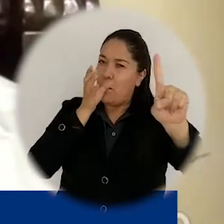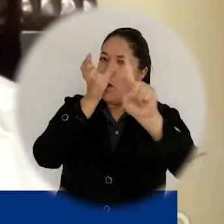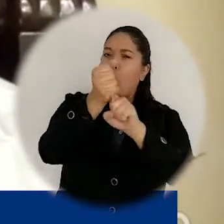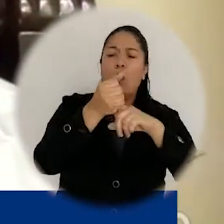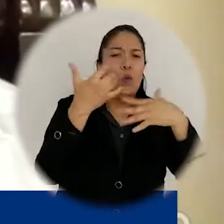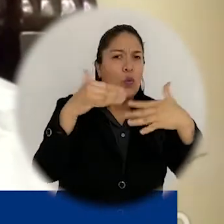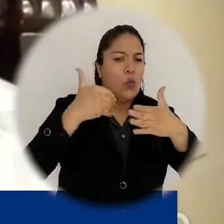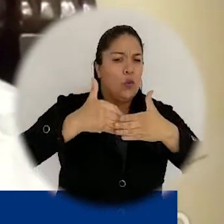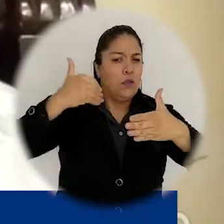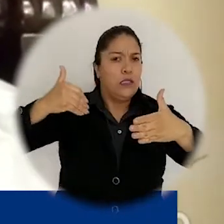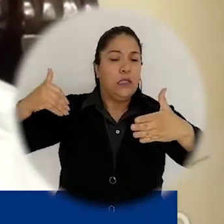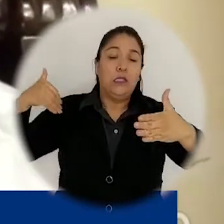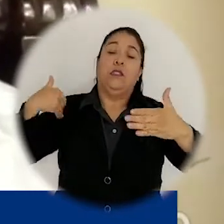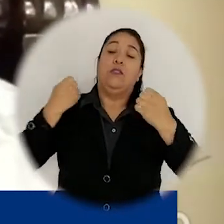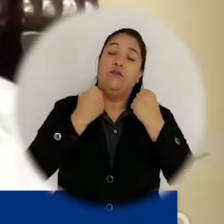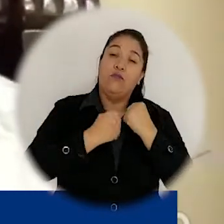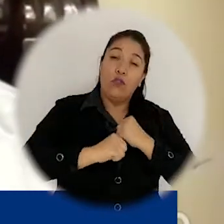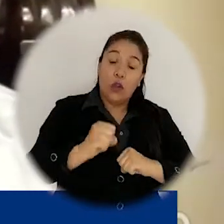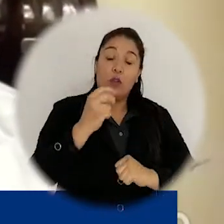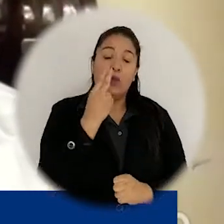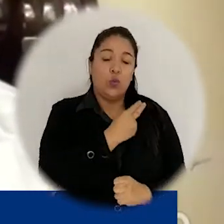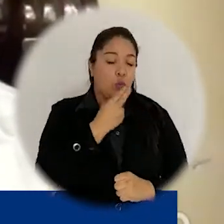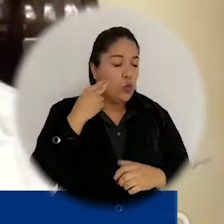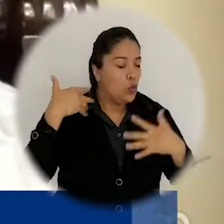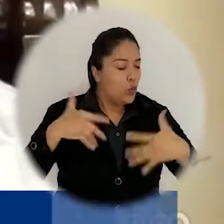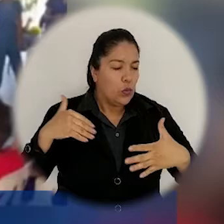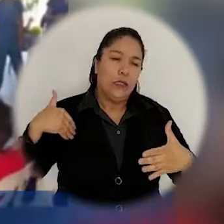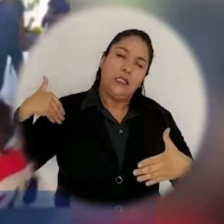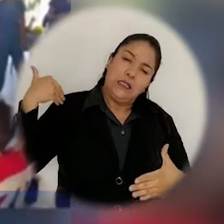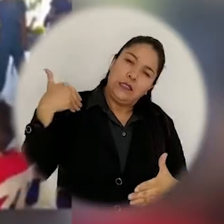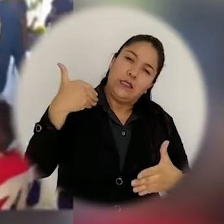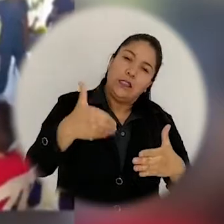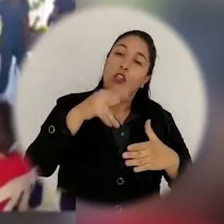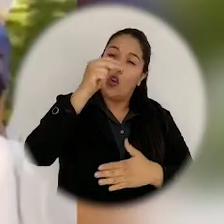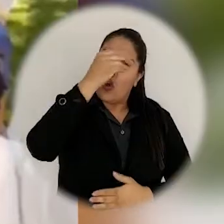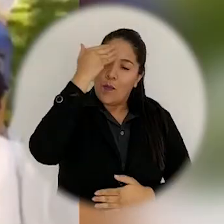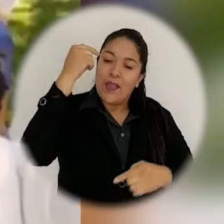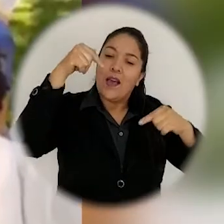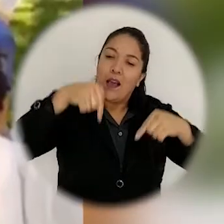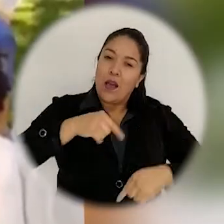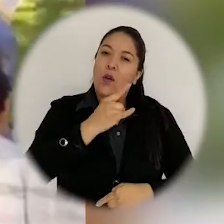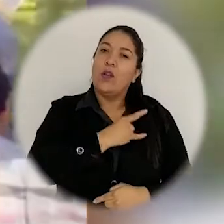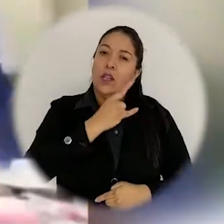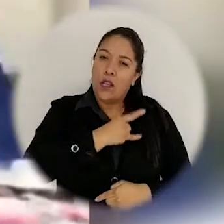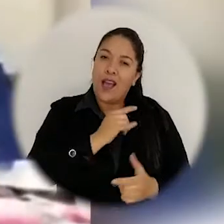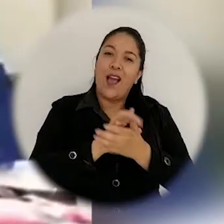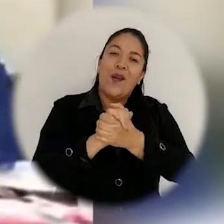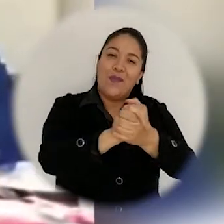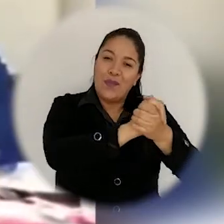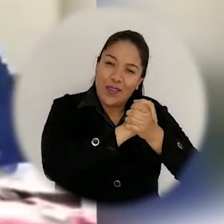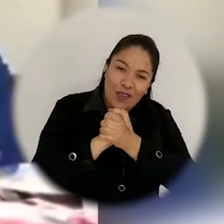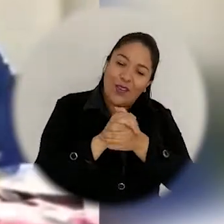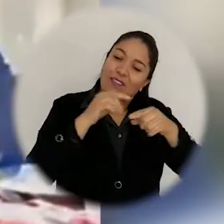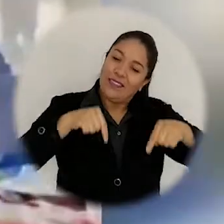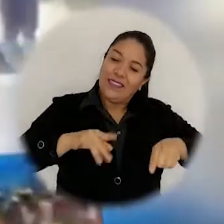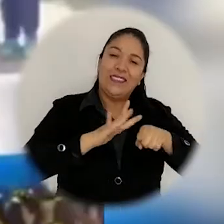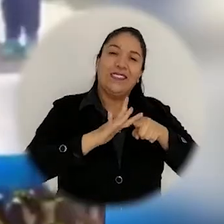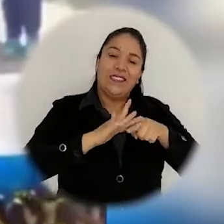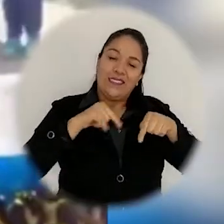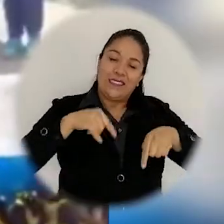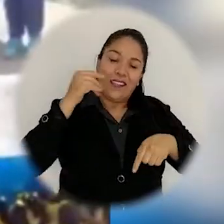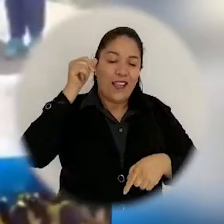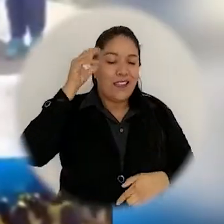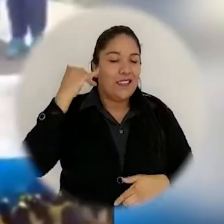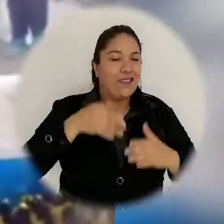y sé cuántos sacrificios les costó llegar hasta aquí. No se olviden de lo que fueron aquí, de los amigos que hicieron,